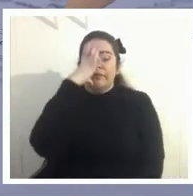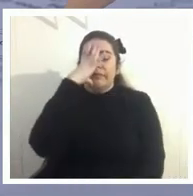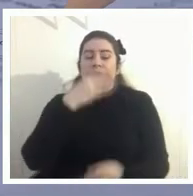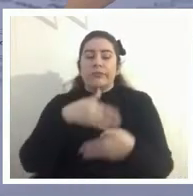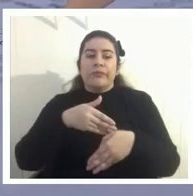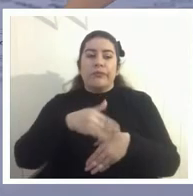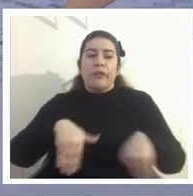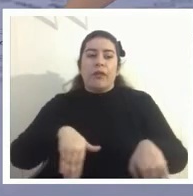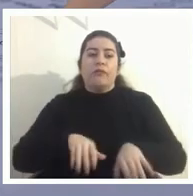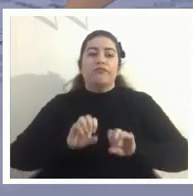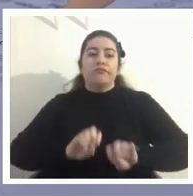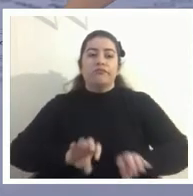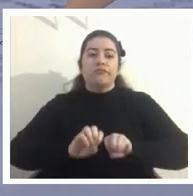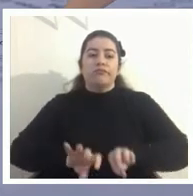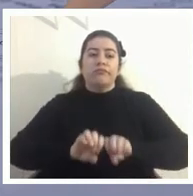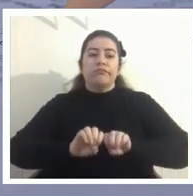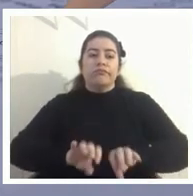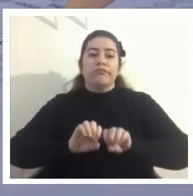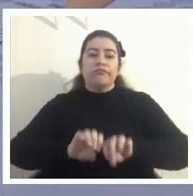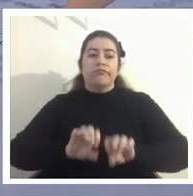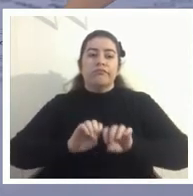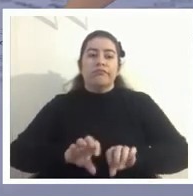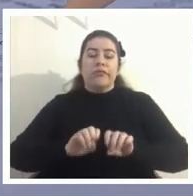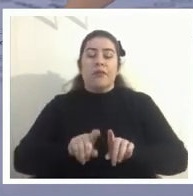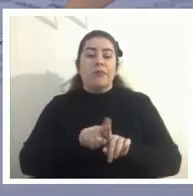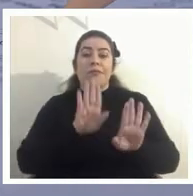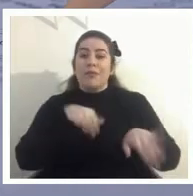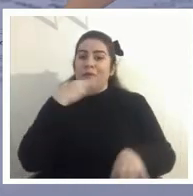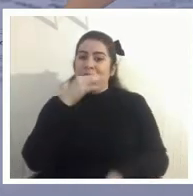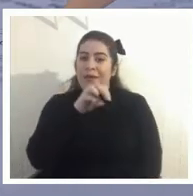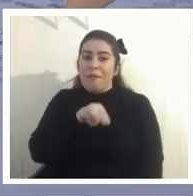práctica profesional que tienen y como Melanie estaba indicando